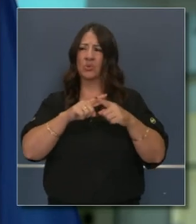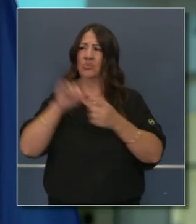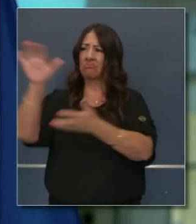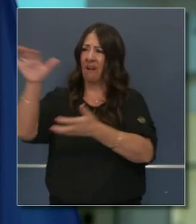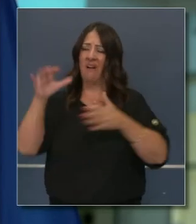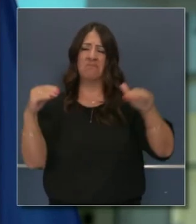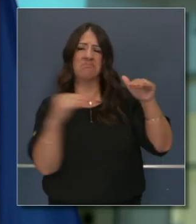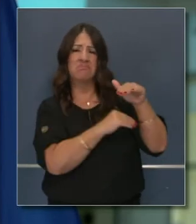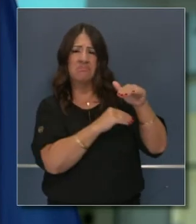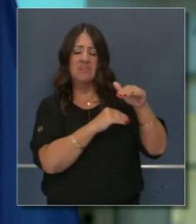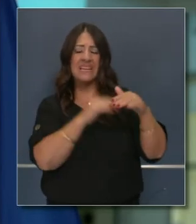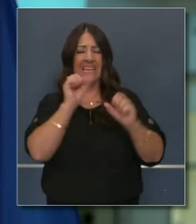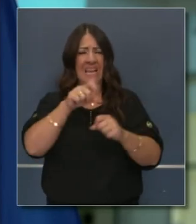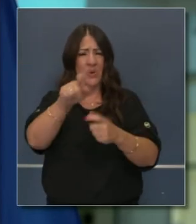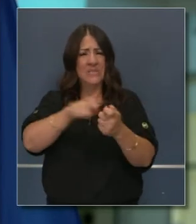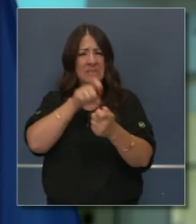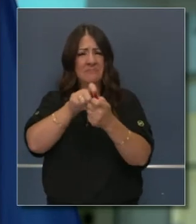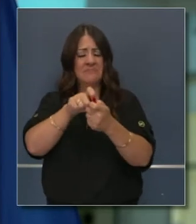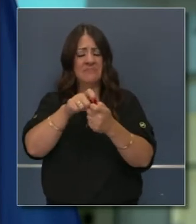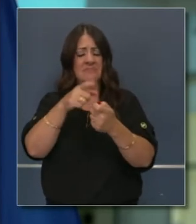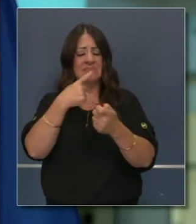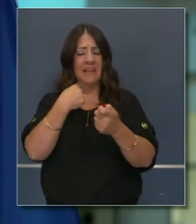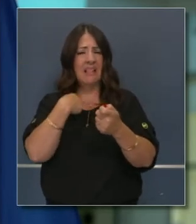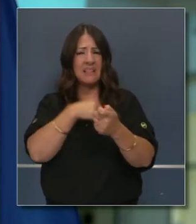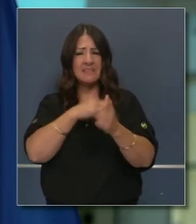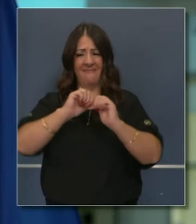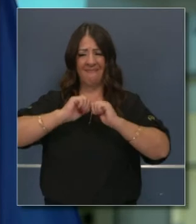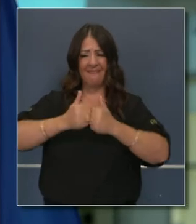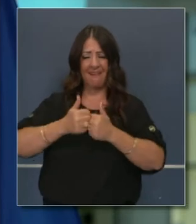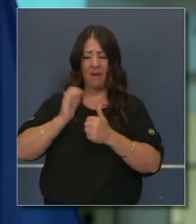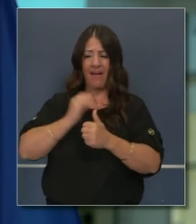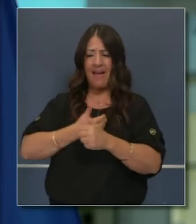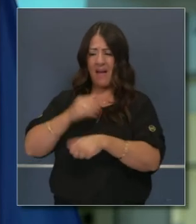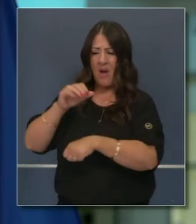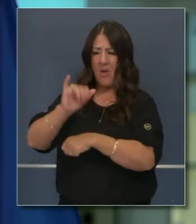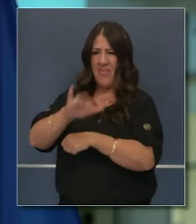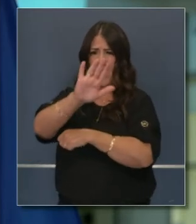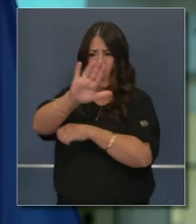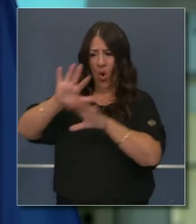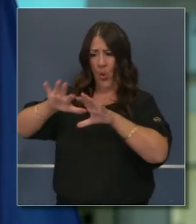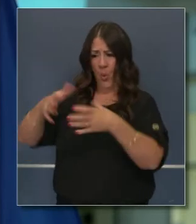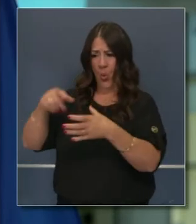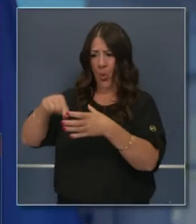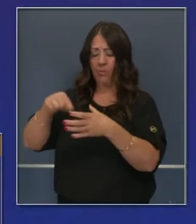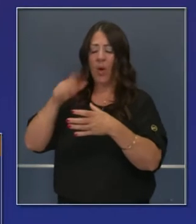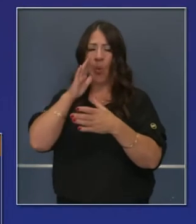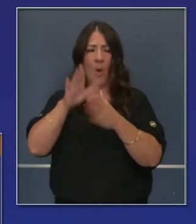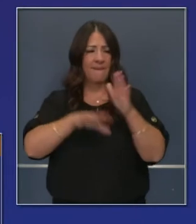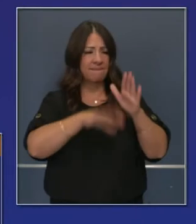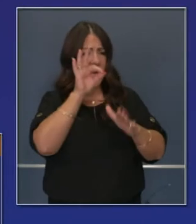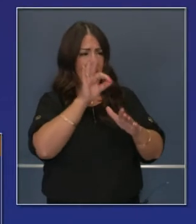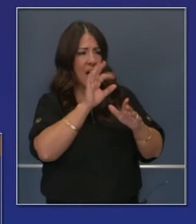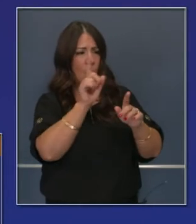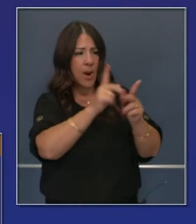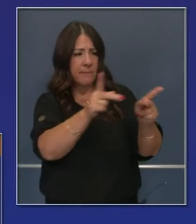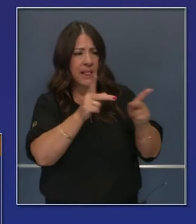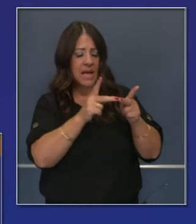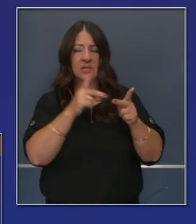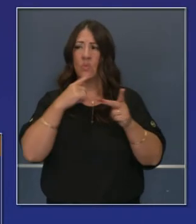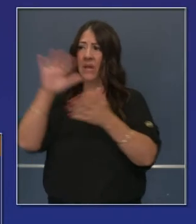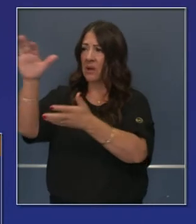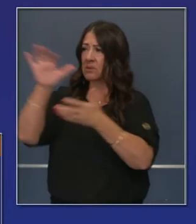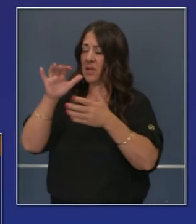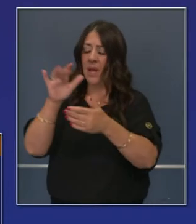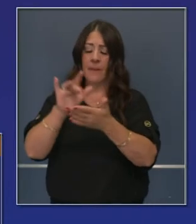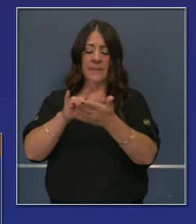controlar esas vacunas. ¿Puede usted explicar cómo es que este equipo de COVID está estudiando esto? A